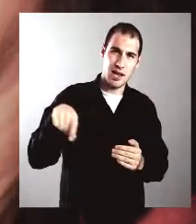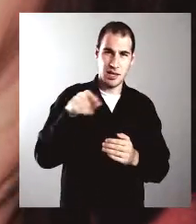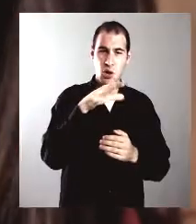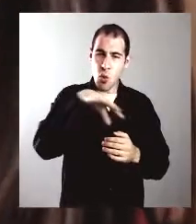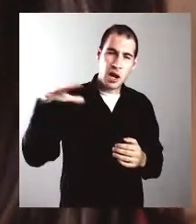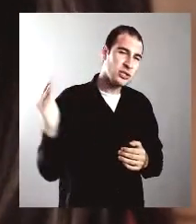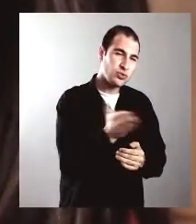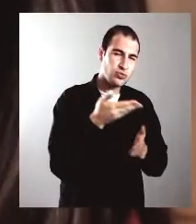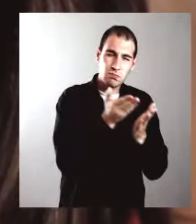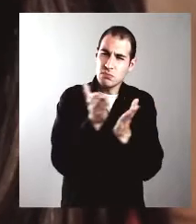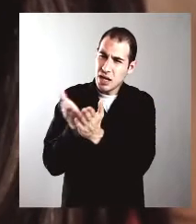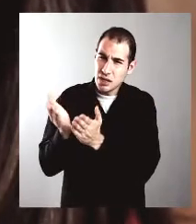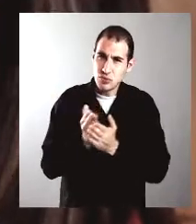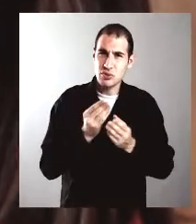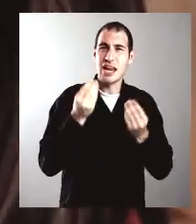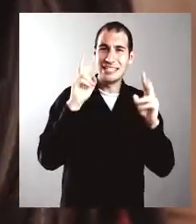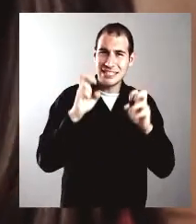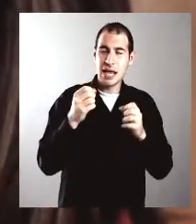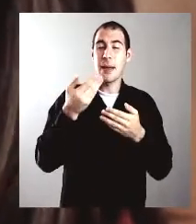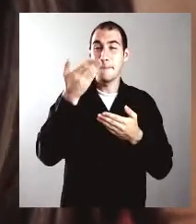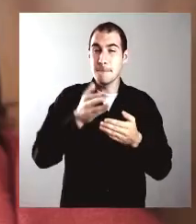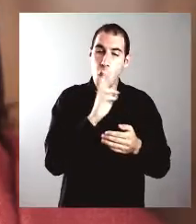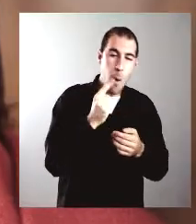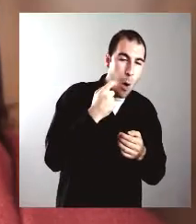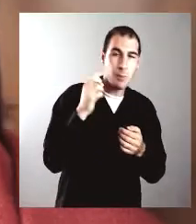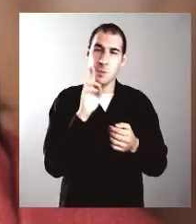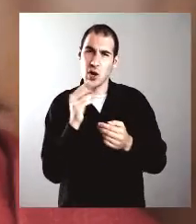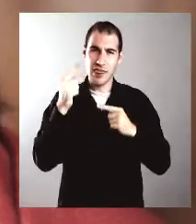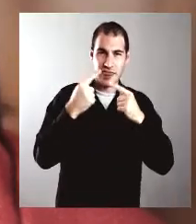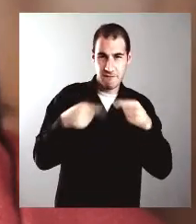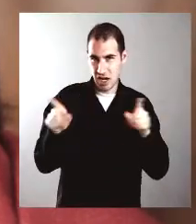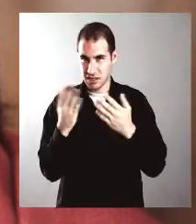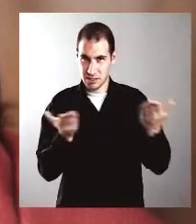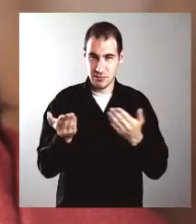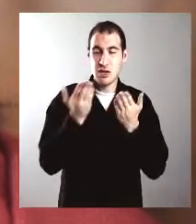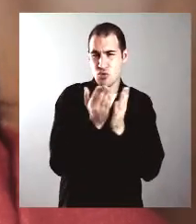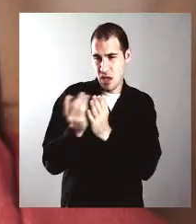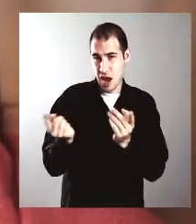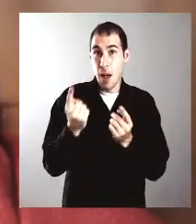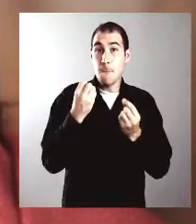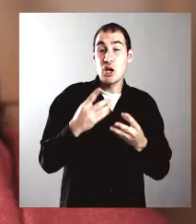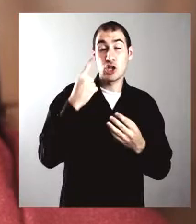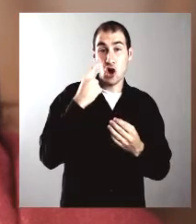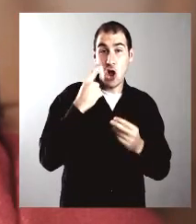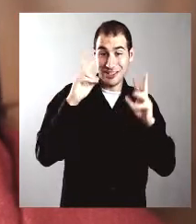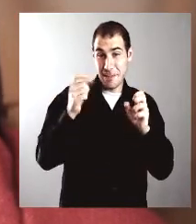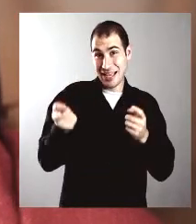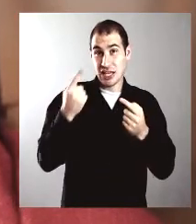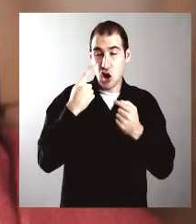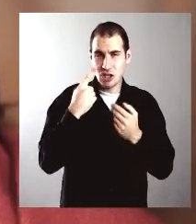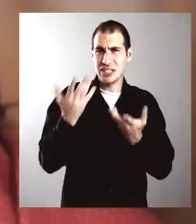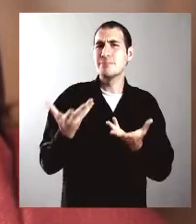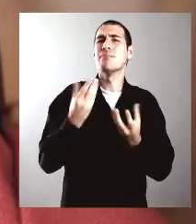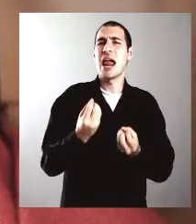espacios y en todas las facultades a los estudios de género. Porque el conocimiento sobre estos temas son los que nos van